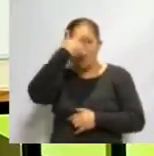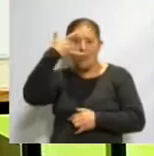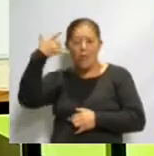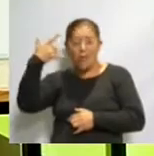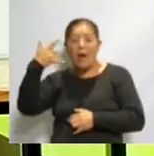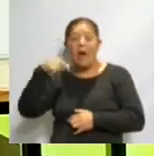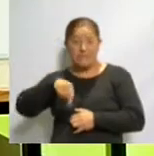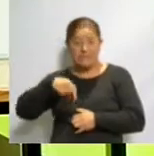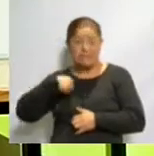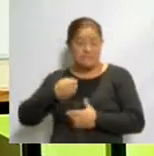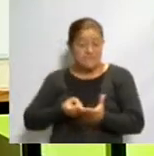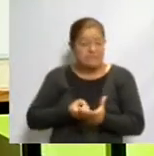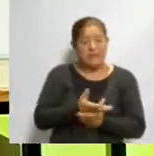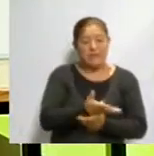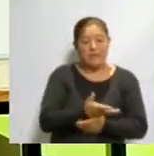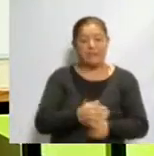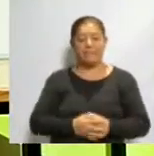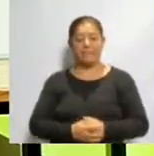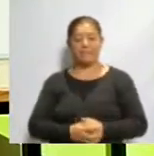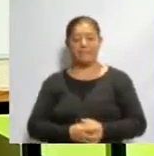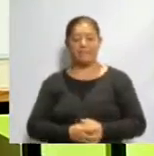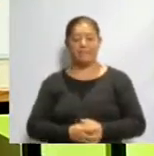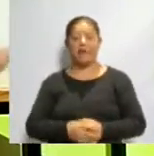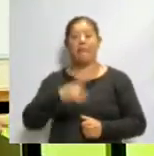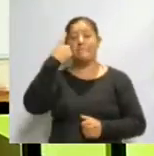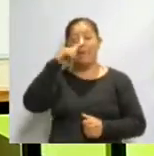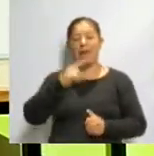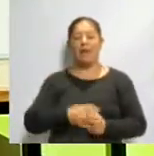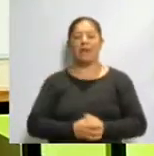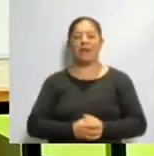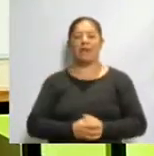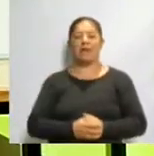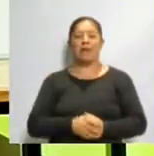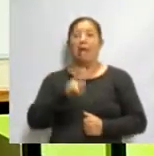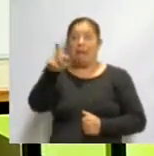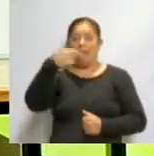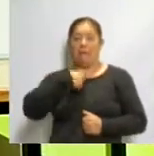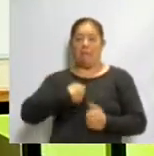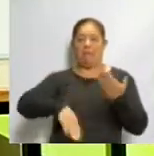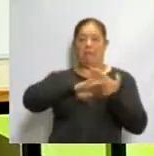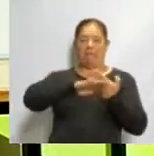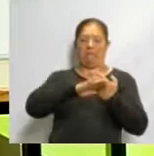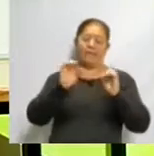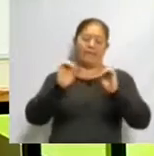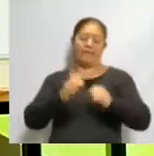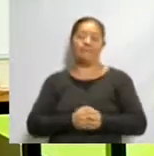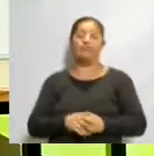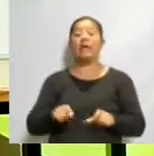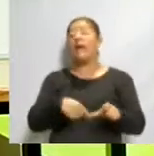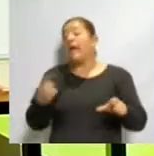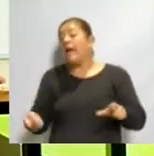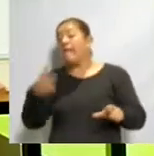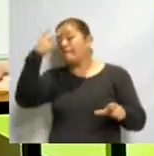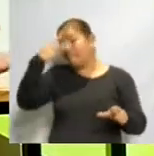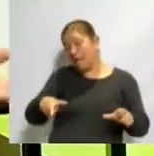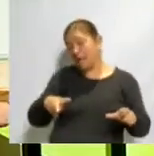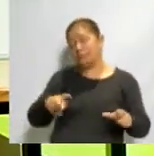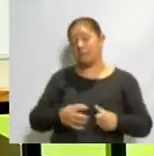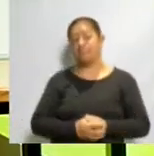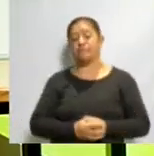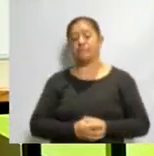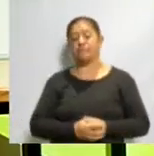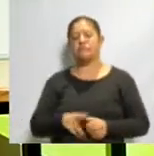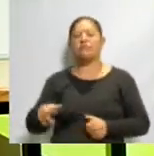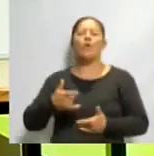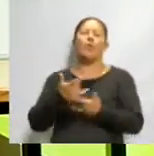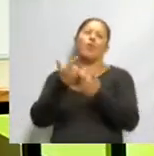para que no les hicieran daño. En México, por otro lado, pues hay una